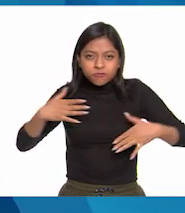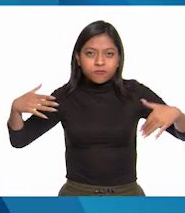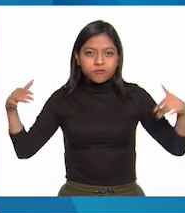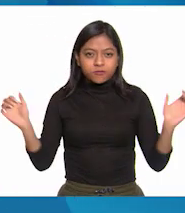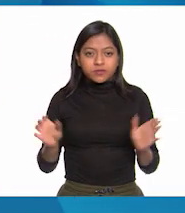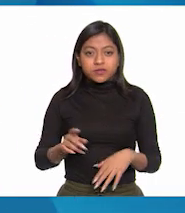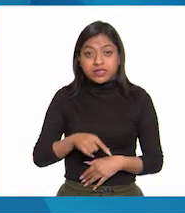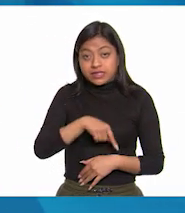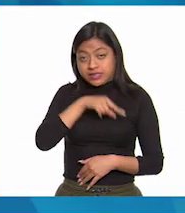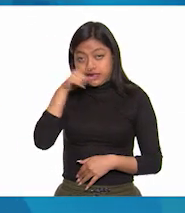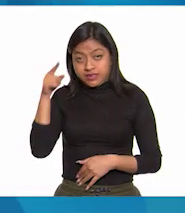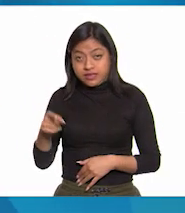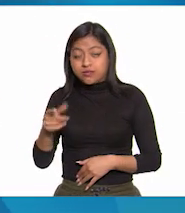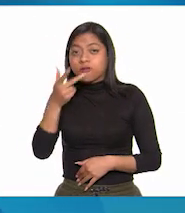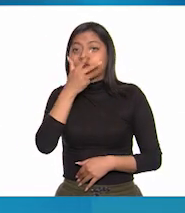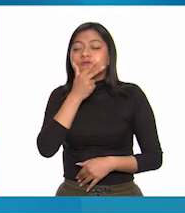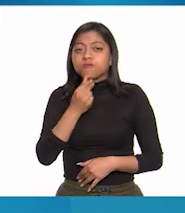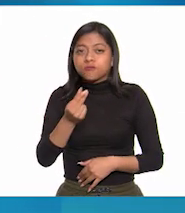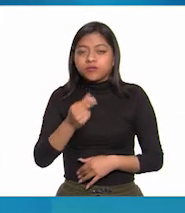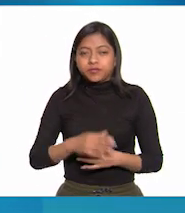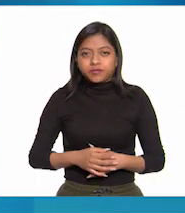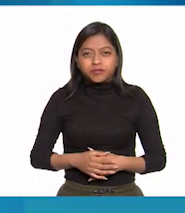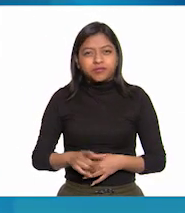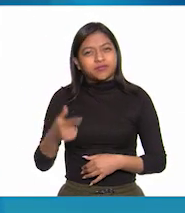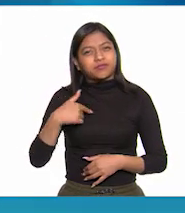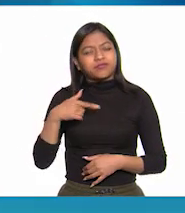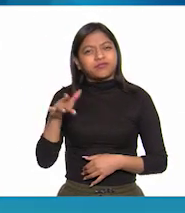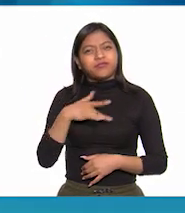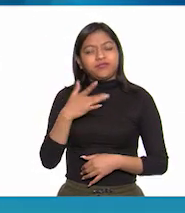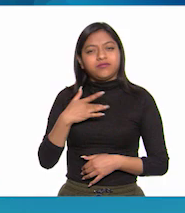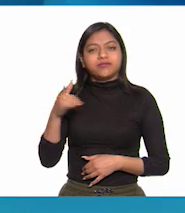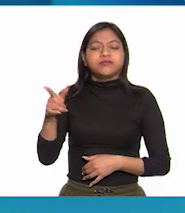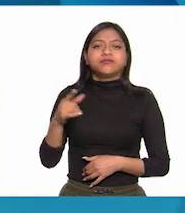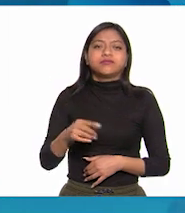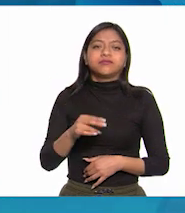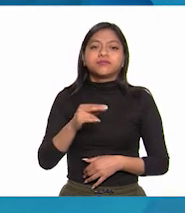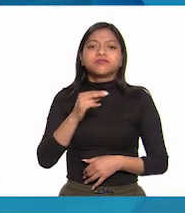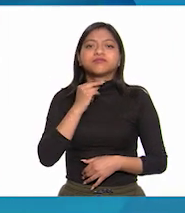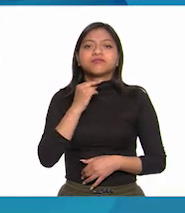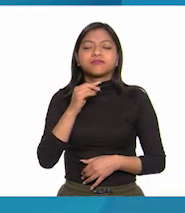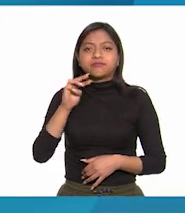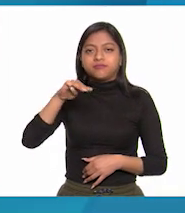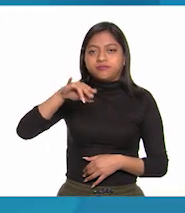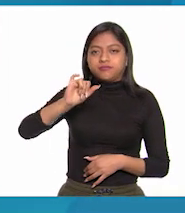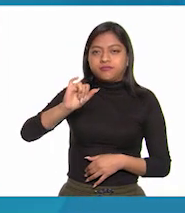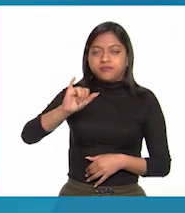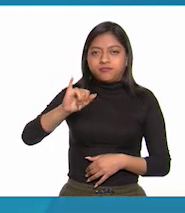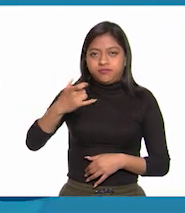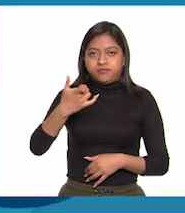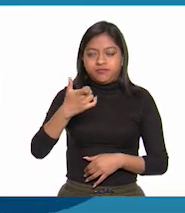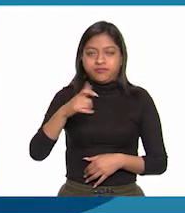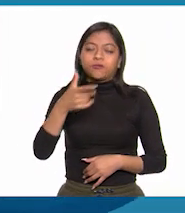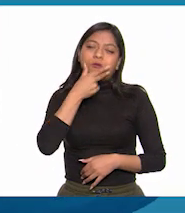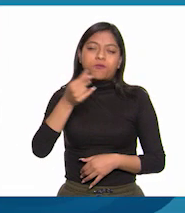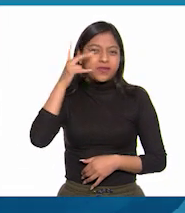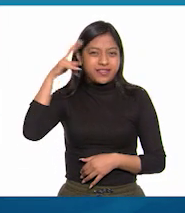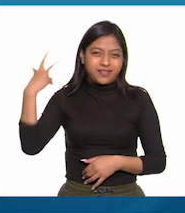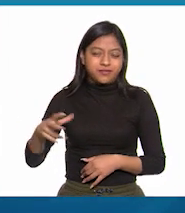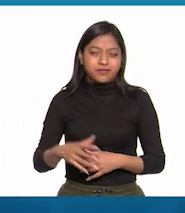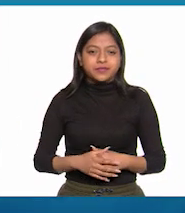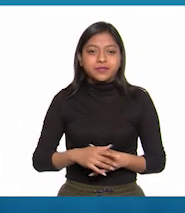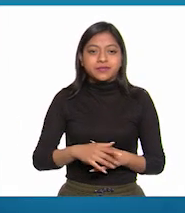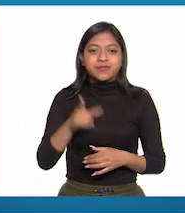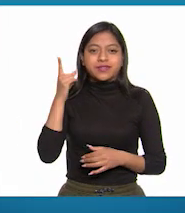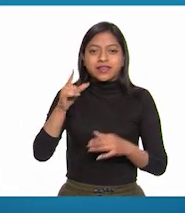De pie junto a él hay un hombre. Yo creo que es el cura Miguel Hidalgo y tiene en la mano una corona de olivo, al